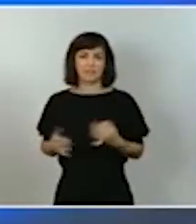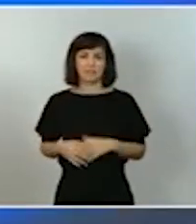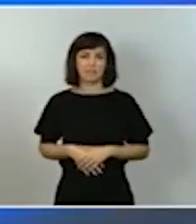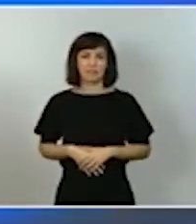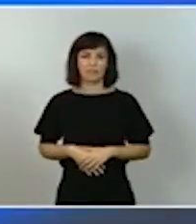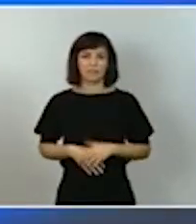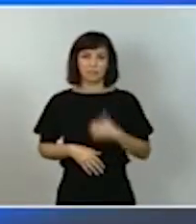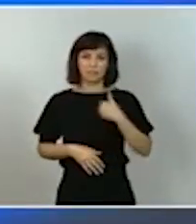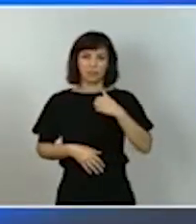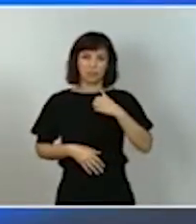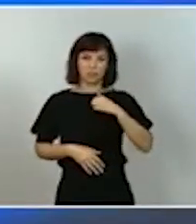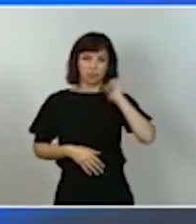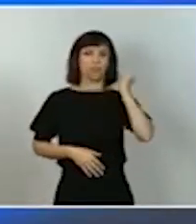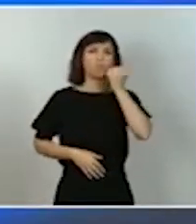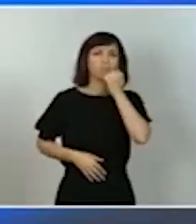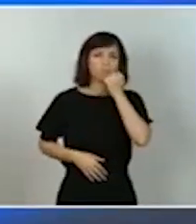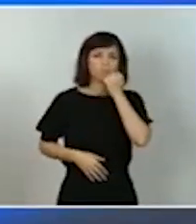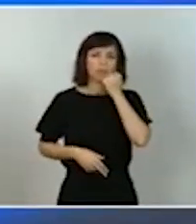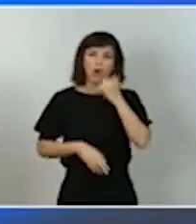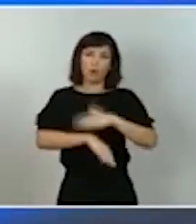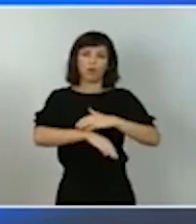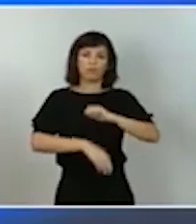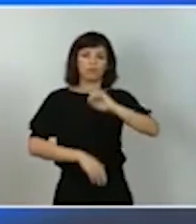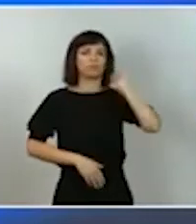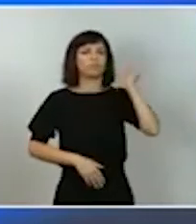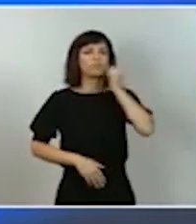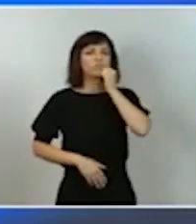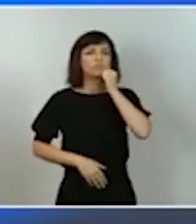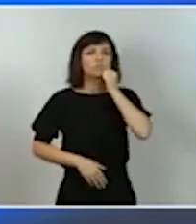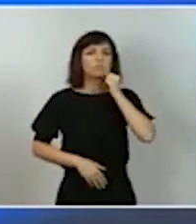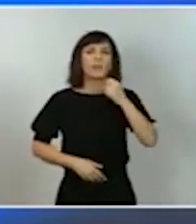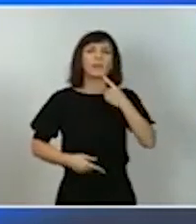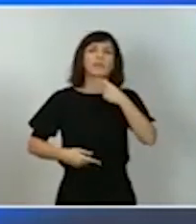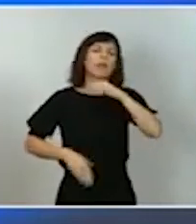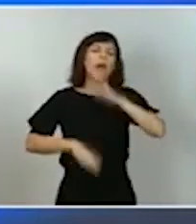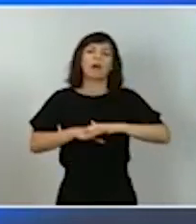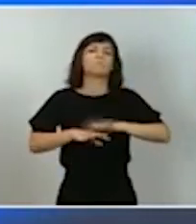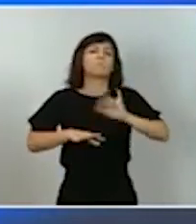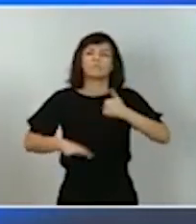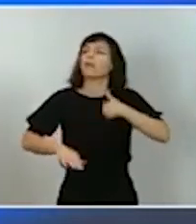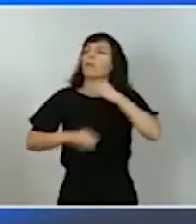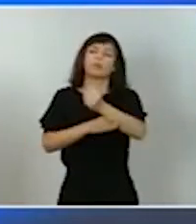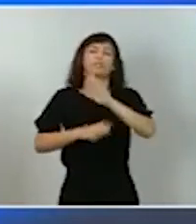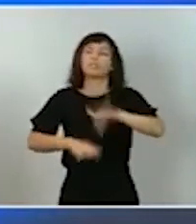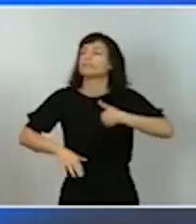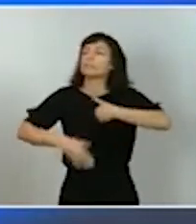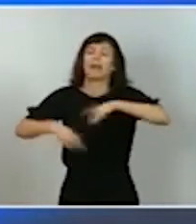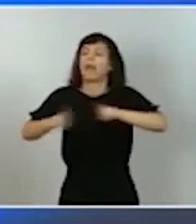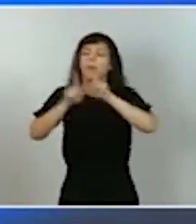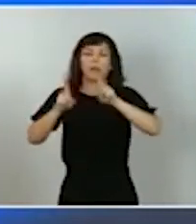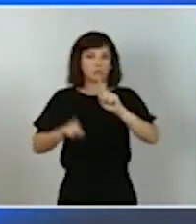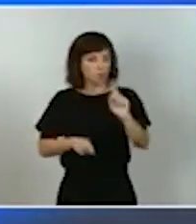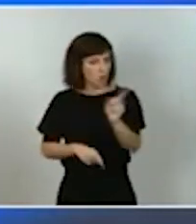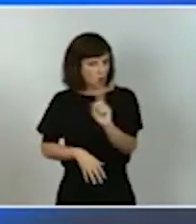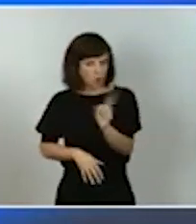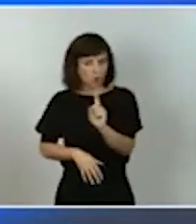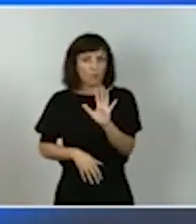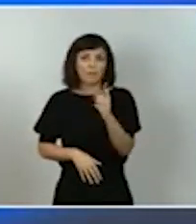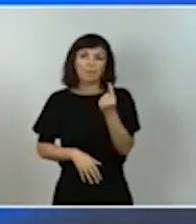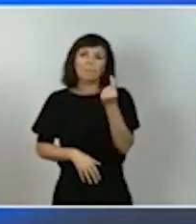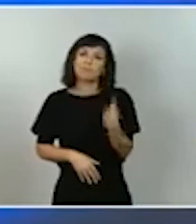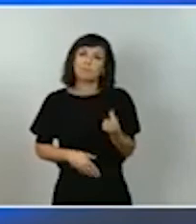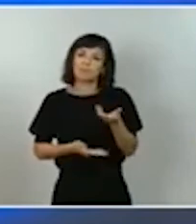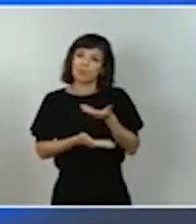un apoyo ciego acrítico a nuestras posiciones a nuestras políticas pero sí una colaboración mínima en